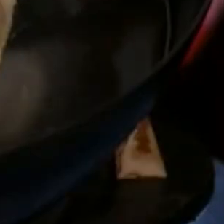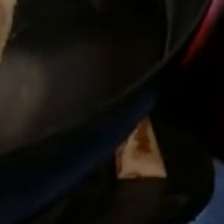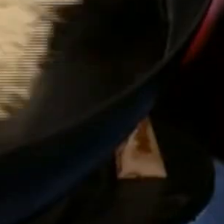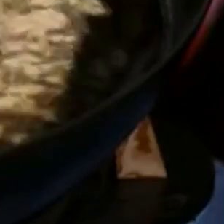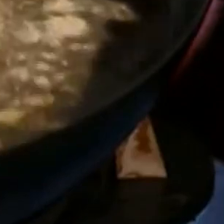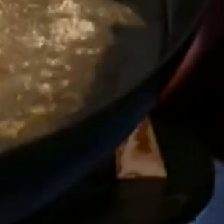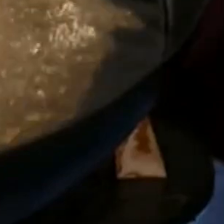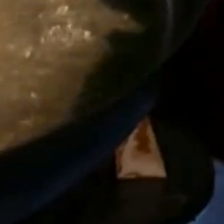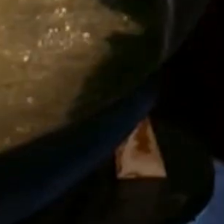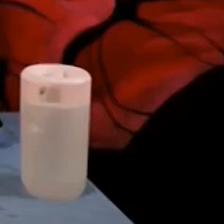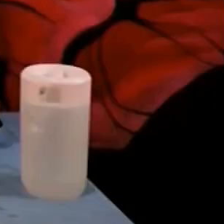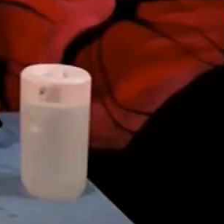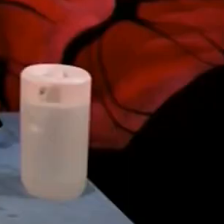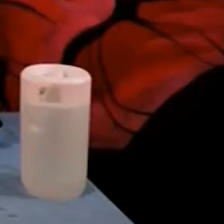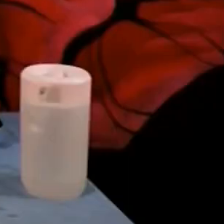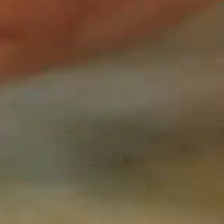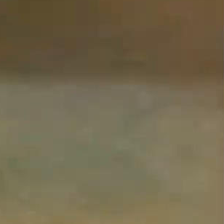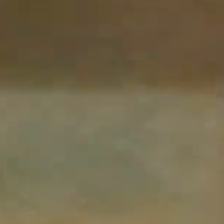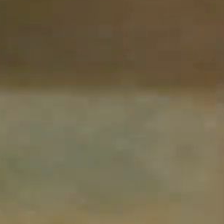China.